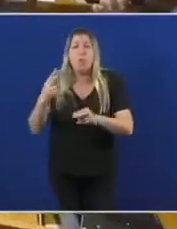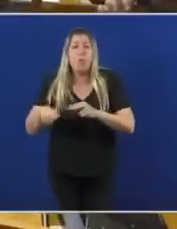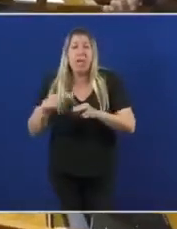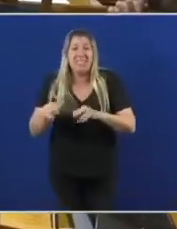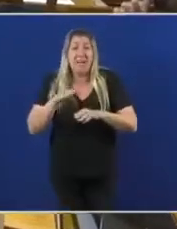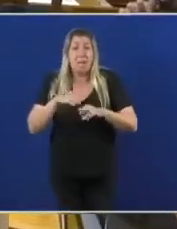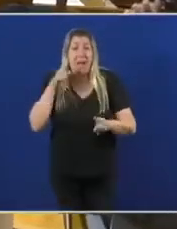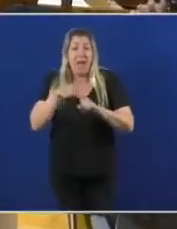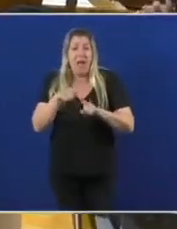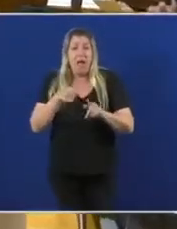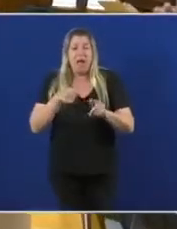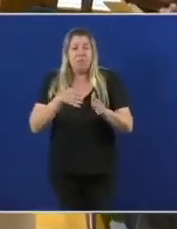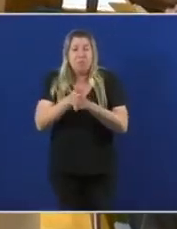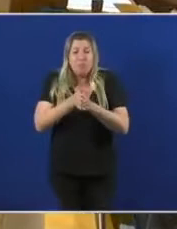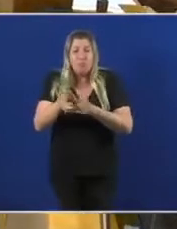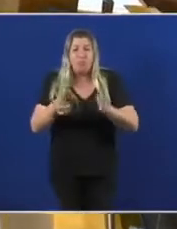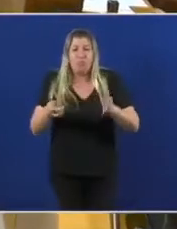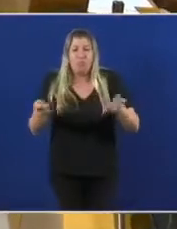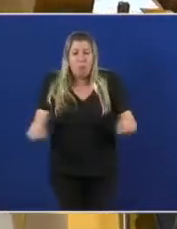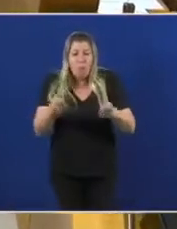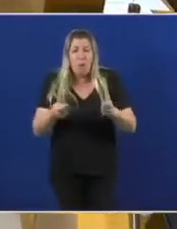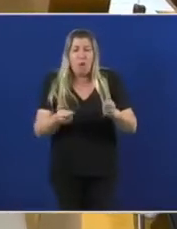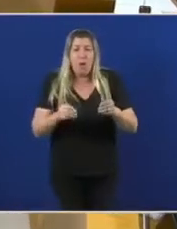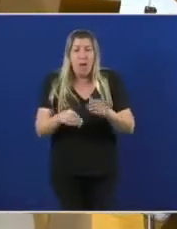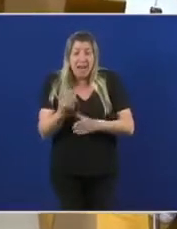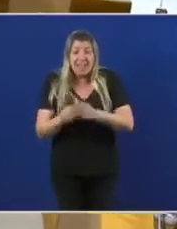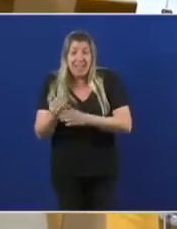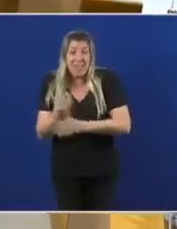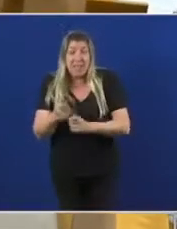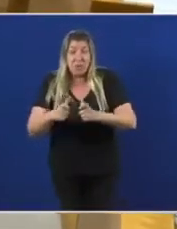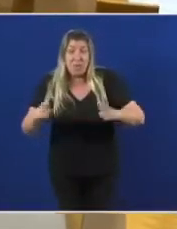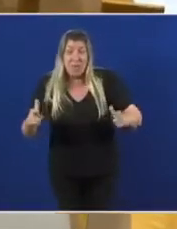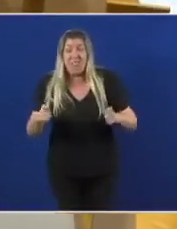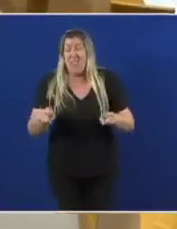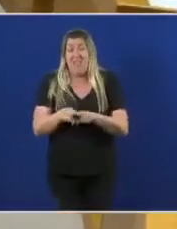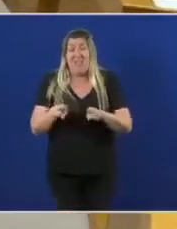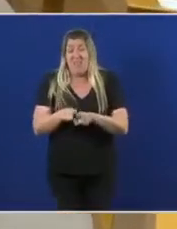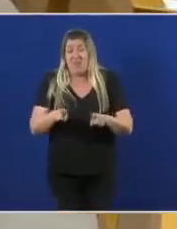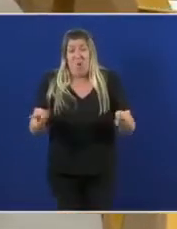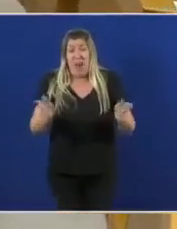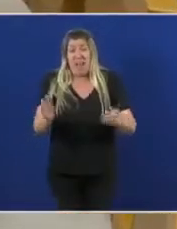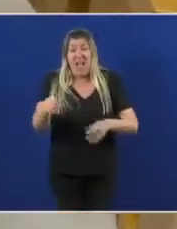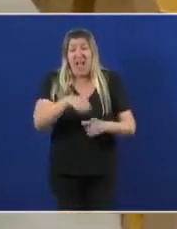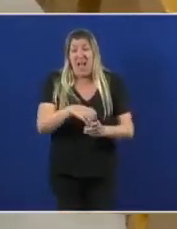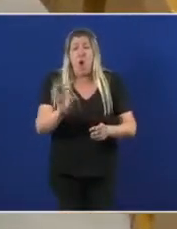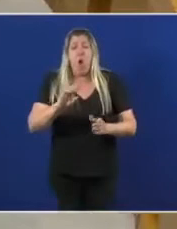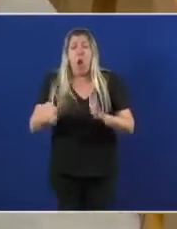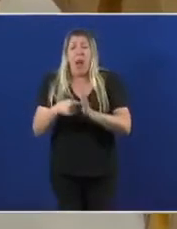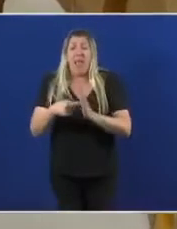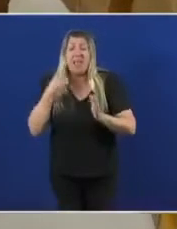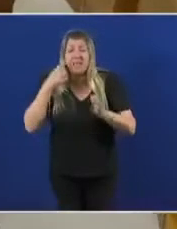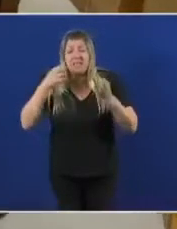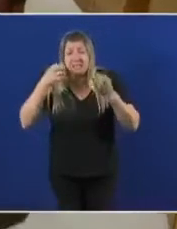reconhecer que son un fiasco da igual que as poñan unha caixa que as poñan unha lei son un auténtico fracaso e como poñerlle